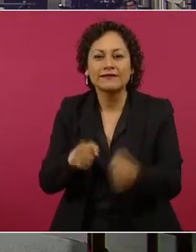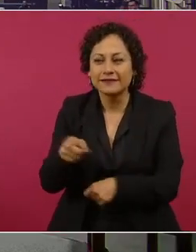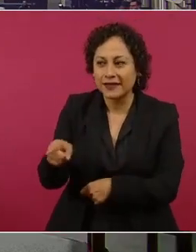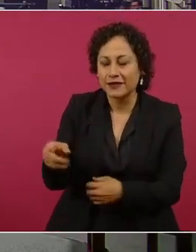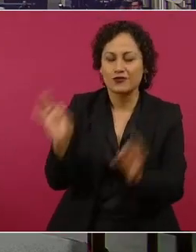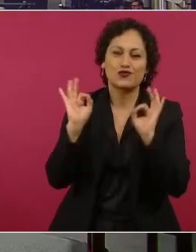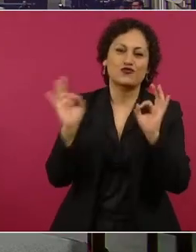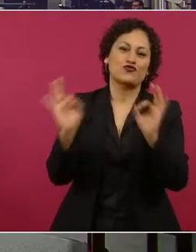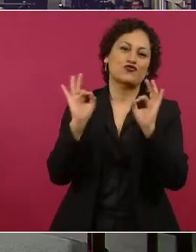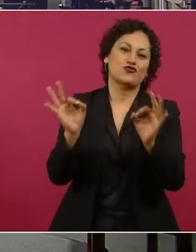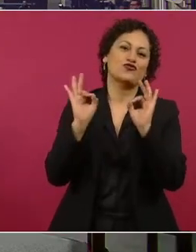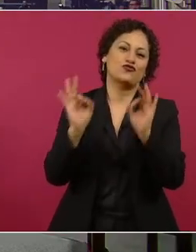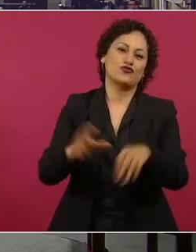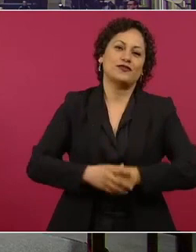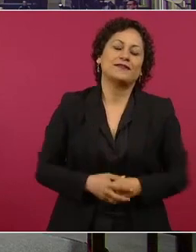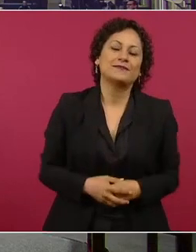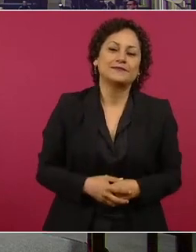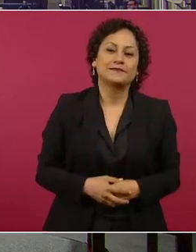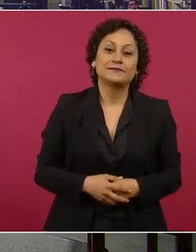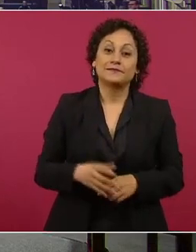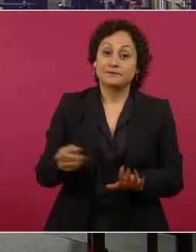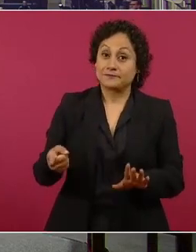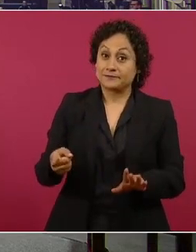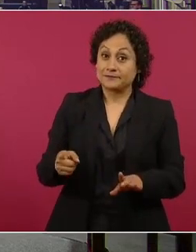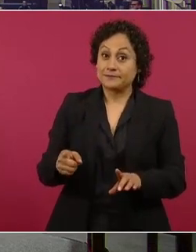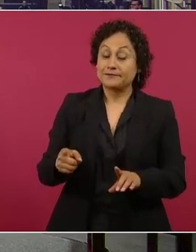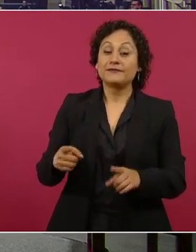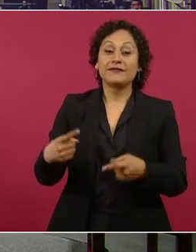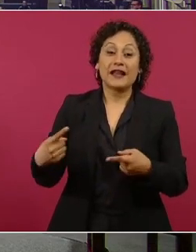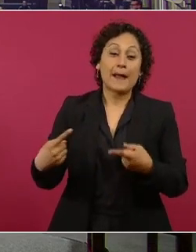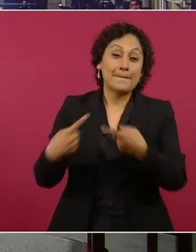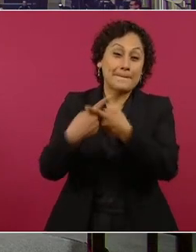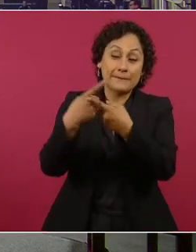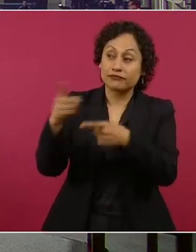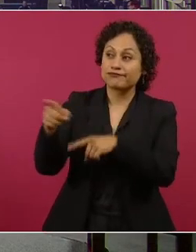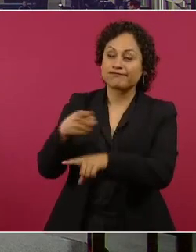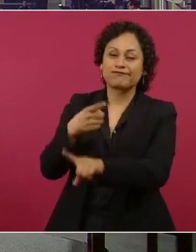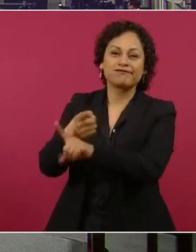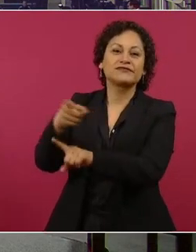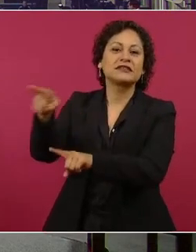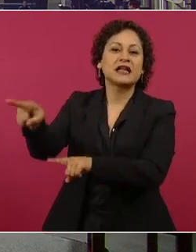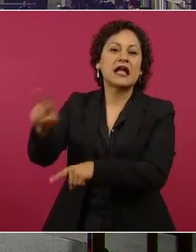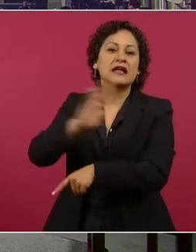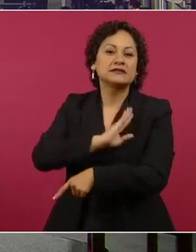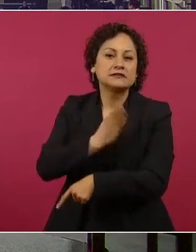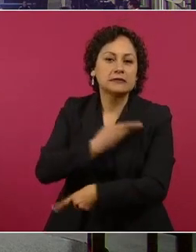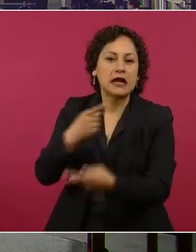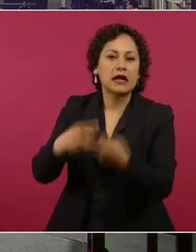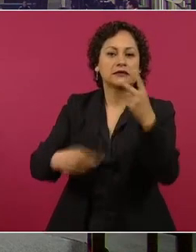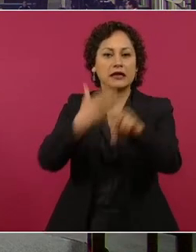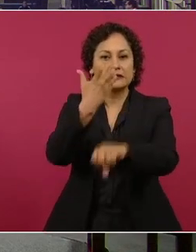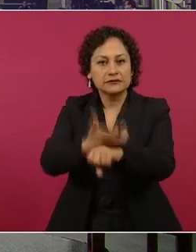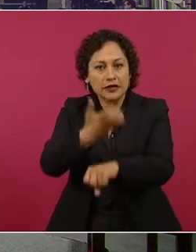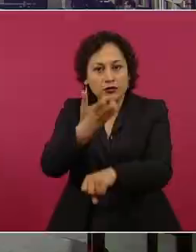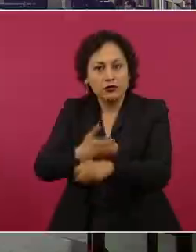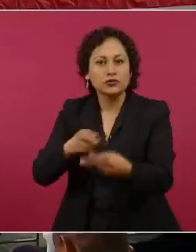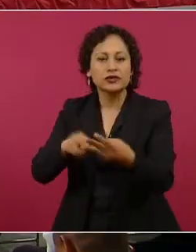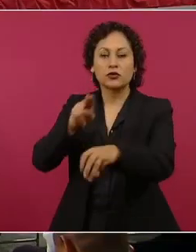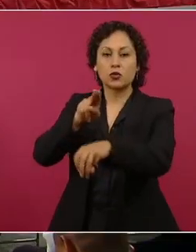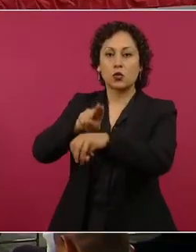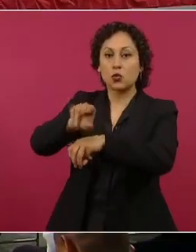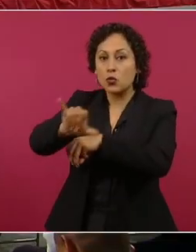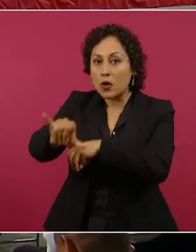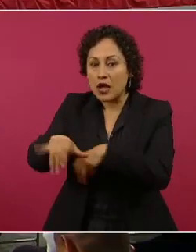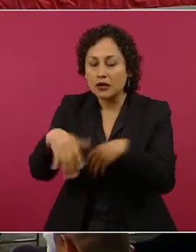Y contra España, contra Estados Unidos, Uruguay. Jugamos con